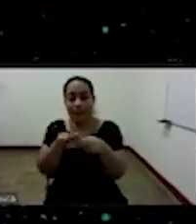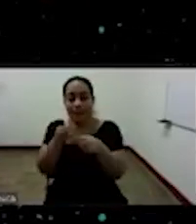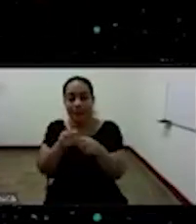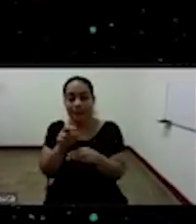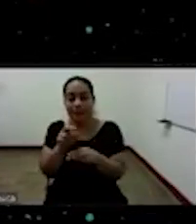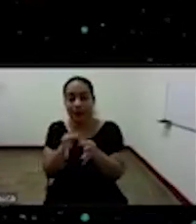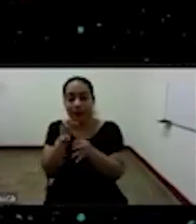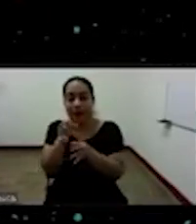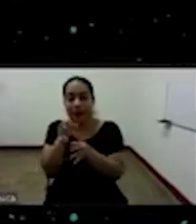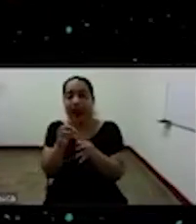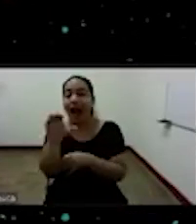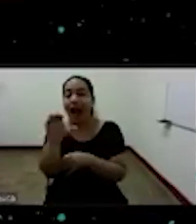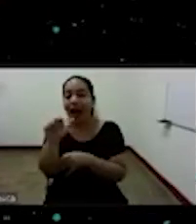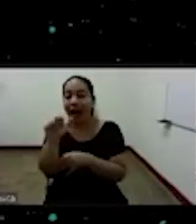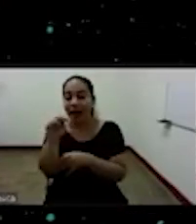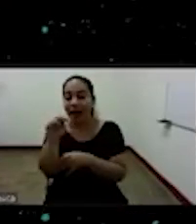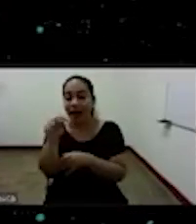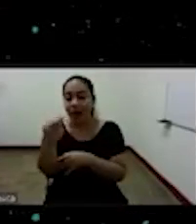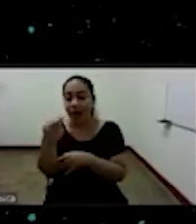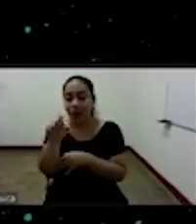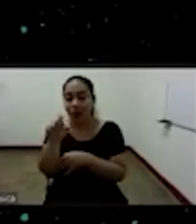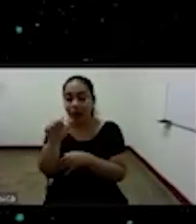en África también es proveniente de África